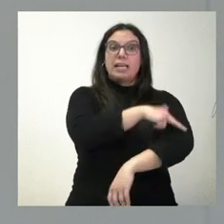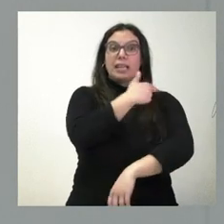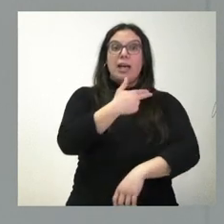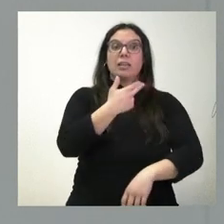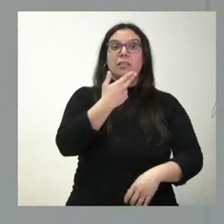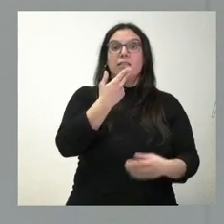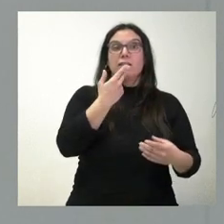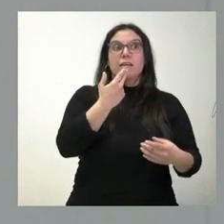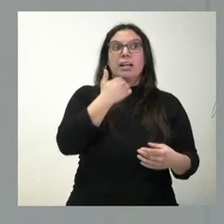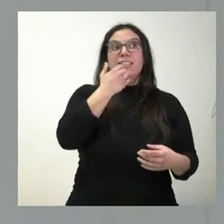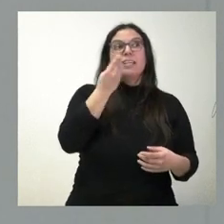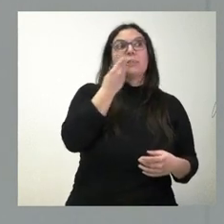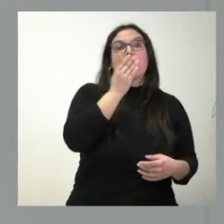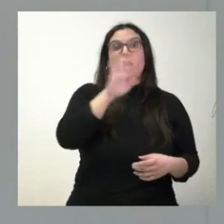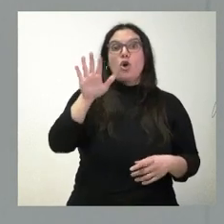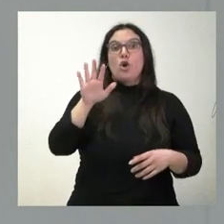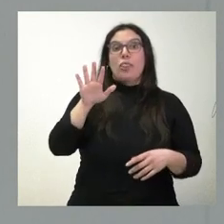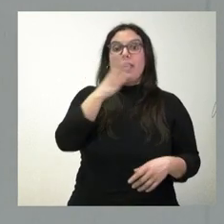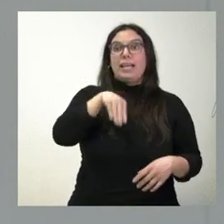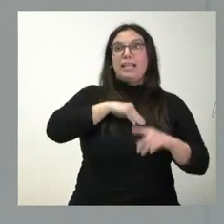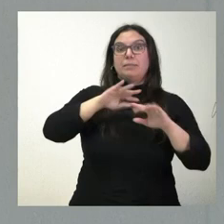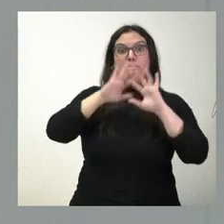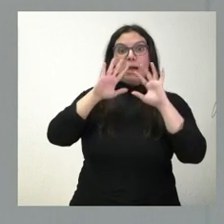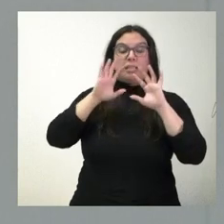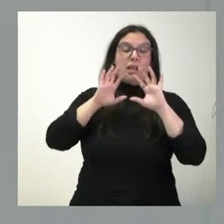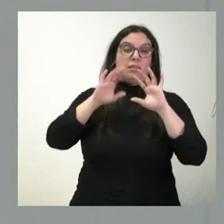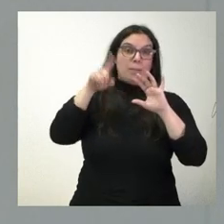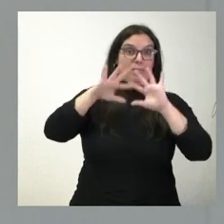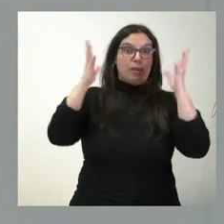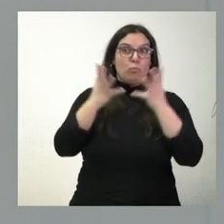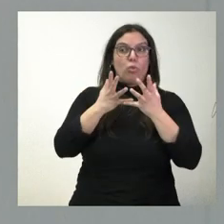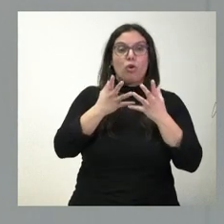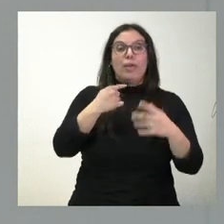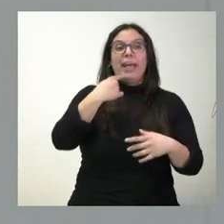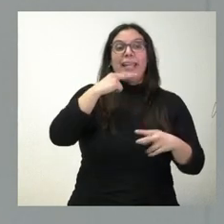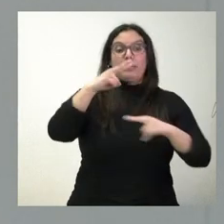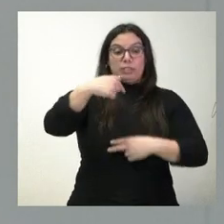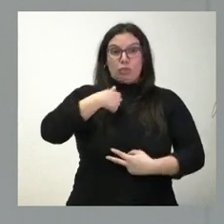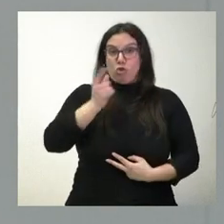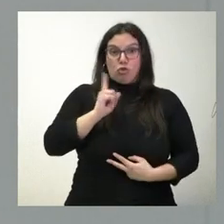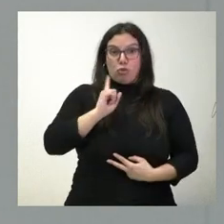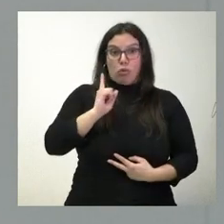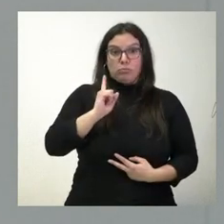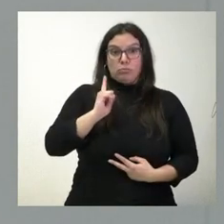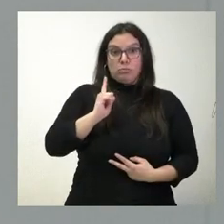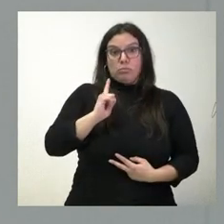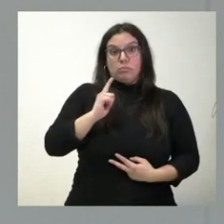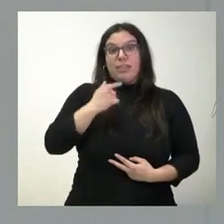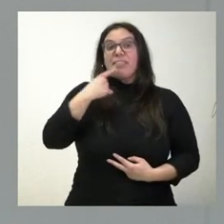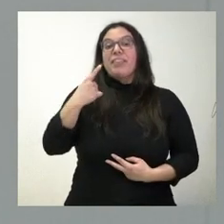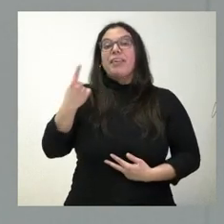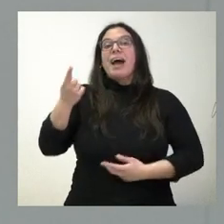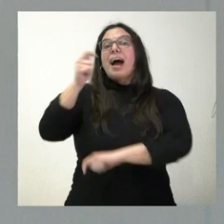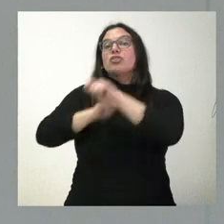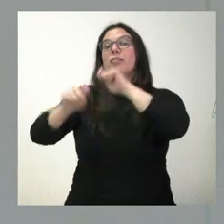España y, con consecuencia, del mundo, no es algo que digamos nosotros. Es que yo lo decía, no sé si me he explicado bien quizá, que lo dice la